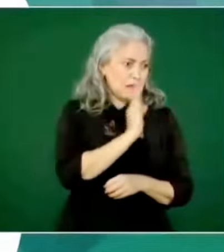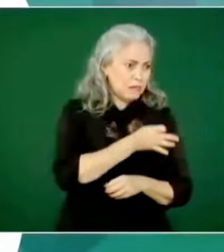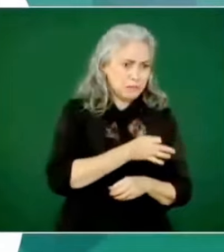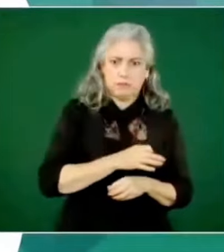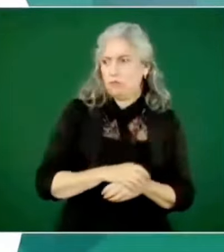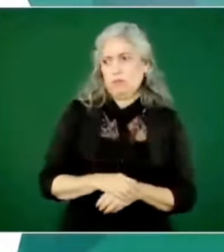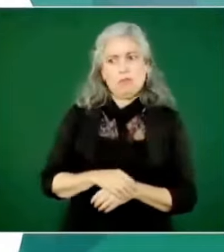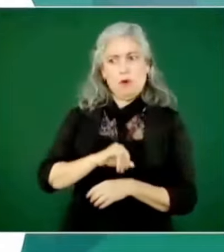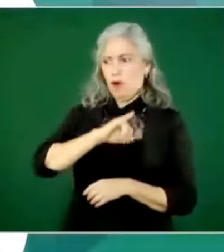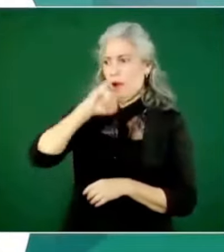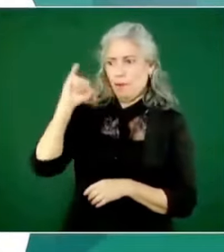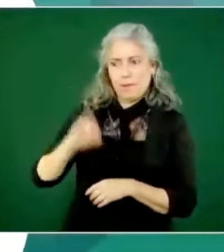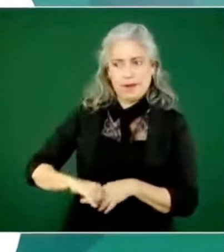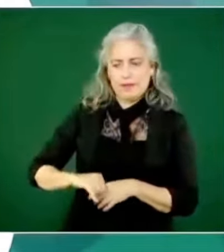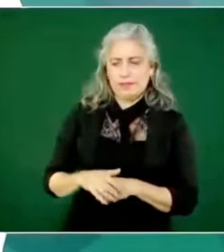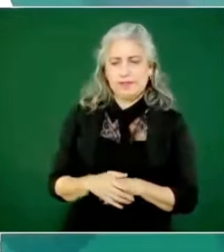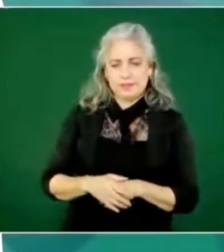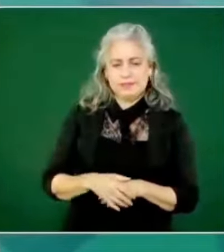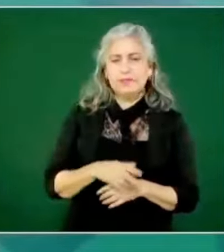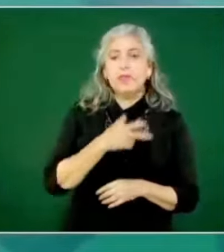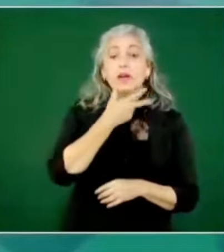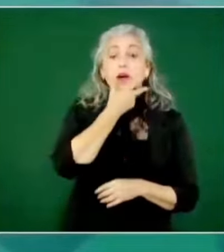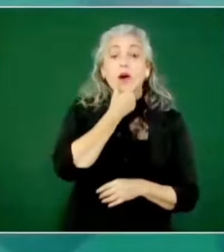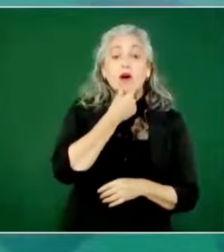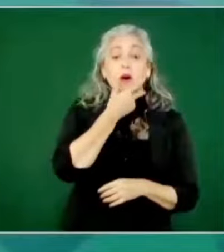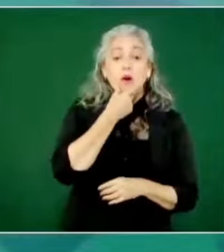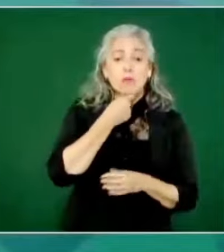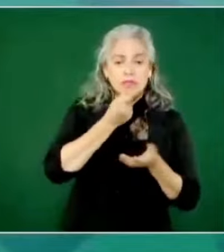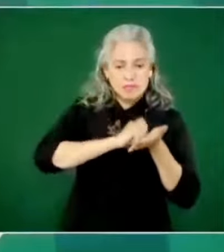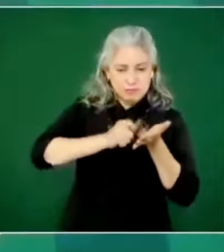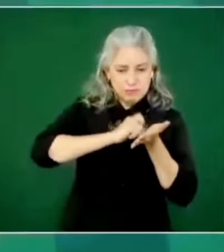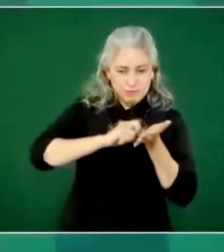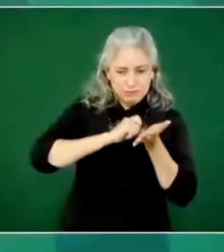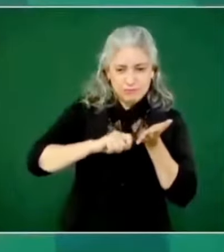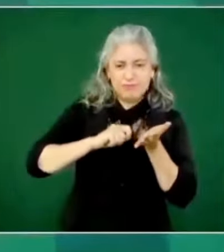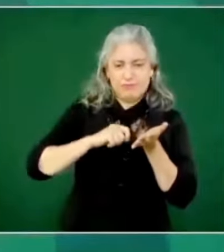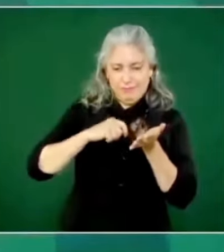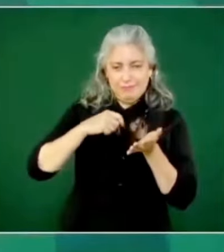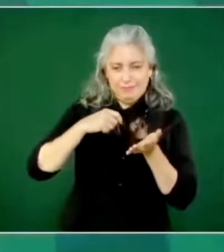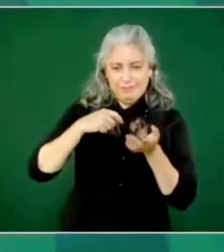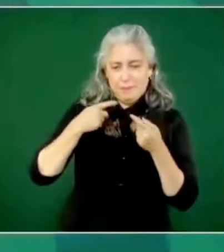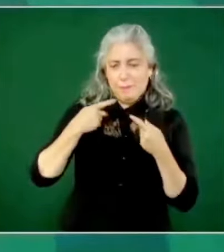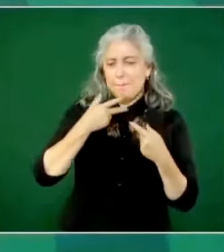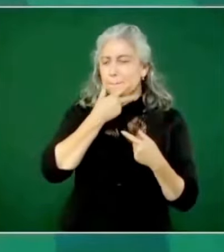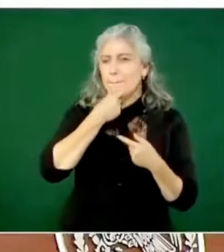El gran novelista mexicano, Fernando del Paso.